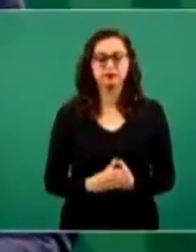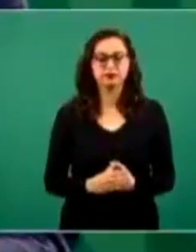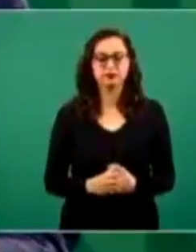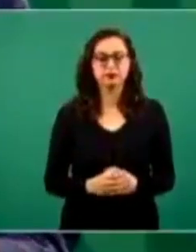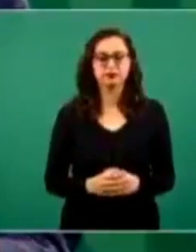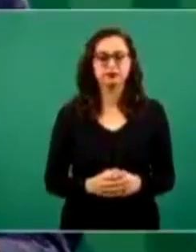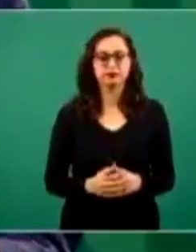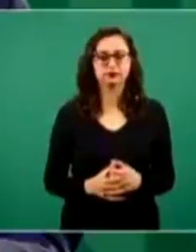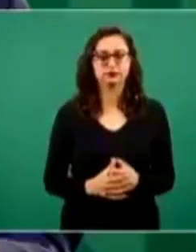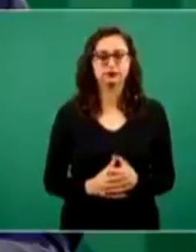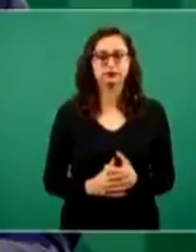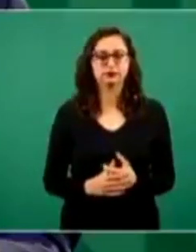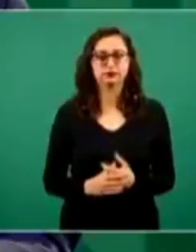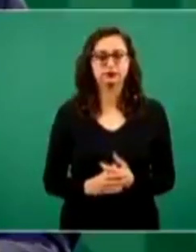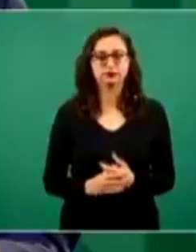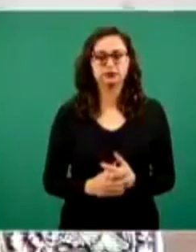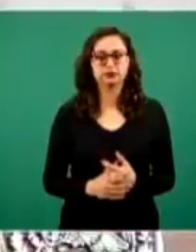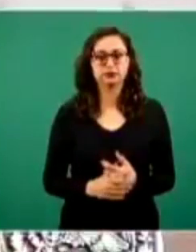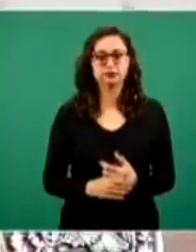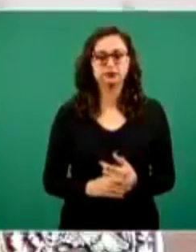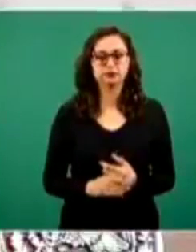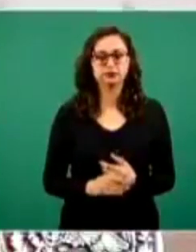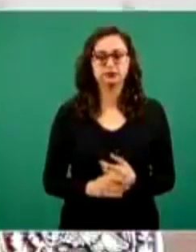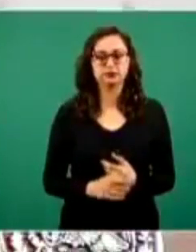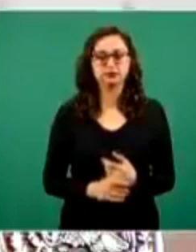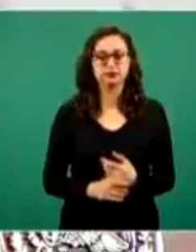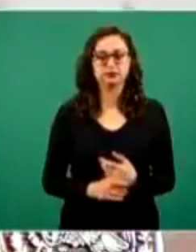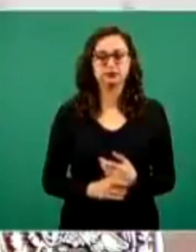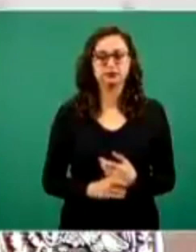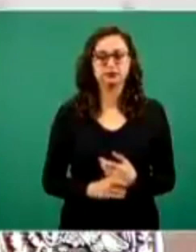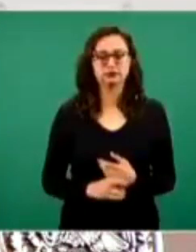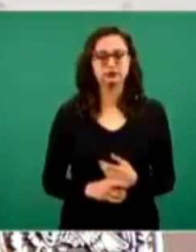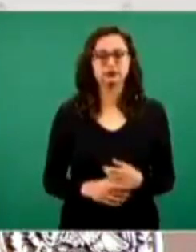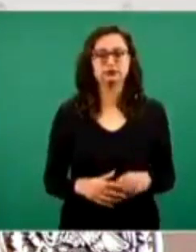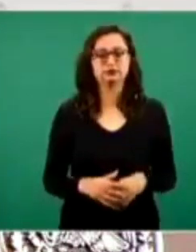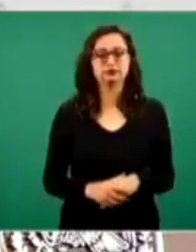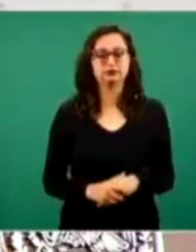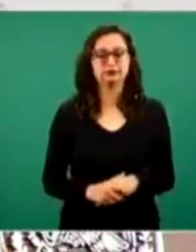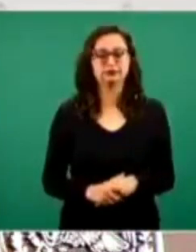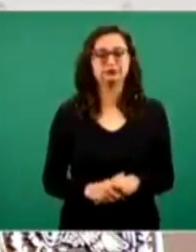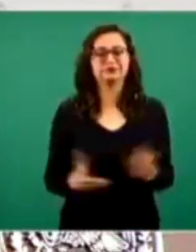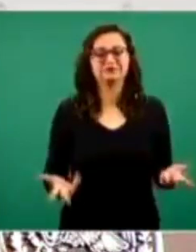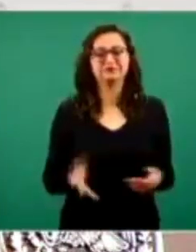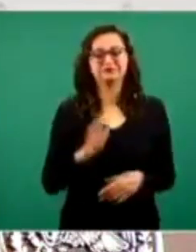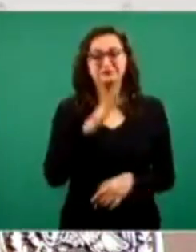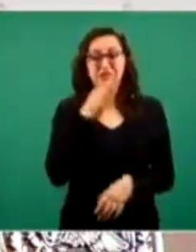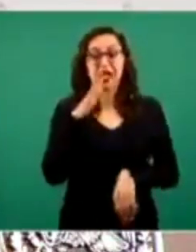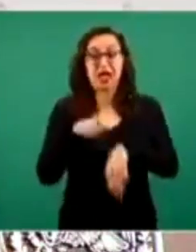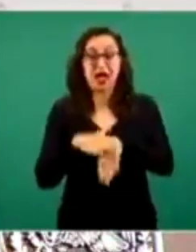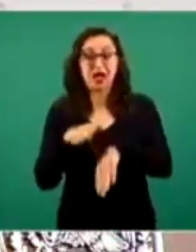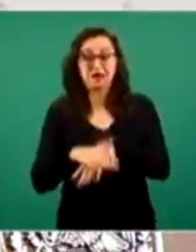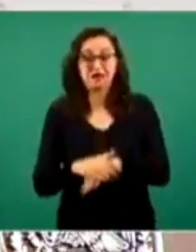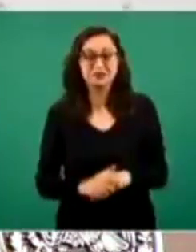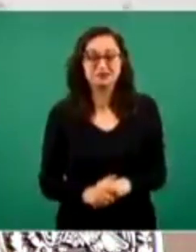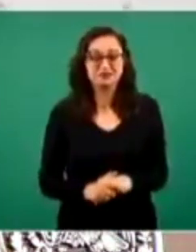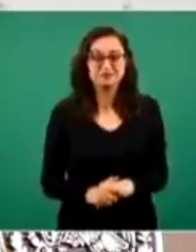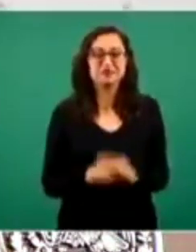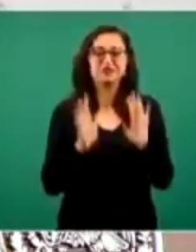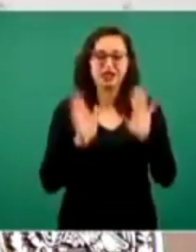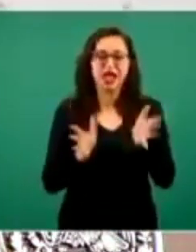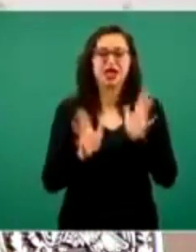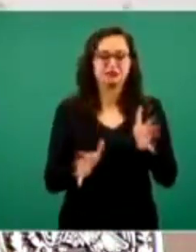Tuvimos una muy buena conversación desde Valladolid, Ducatán, con el presidente Biden.